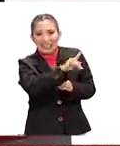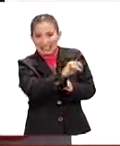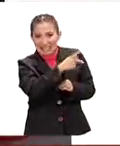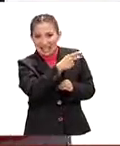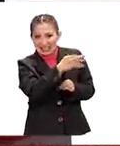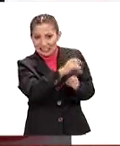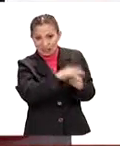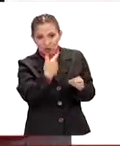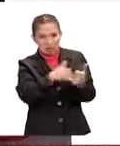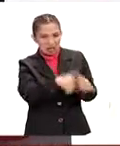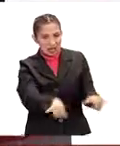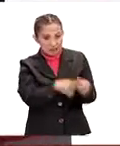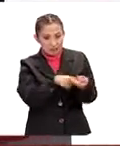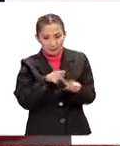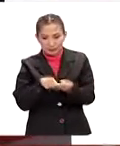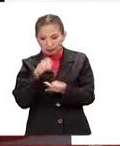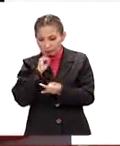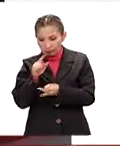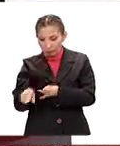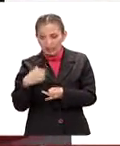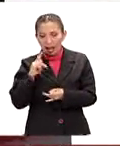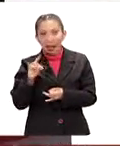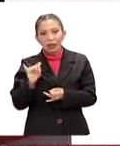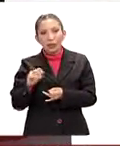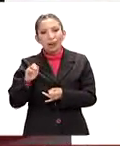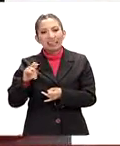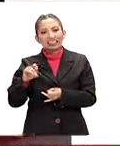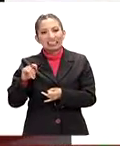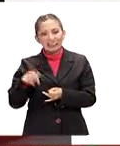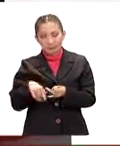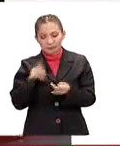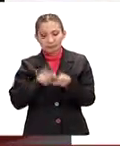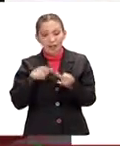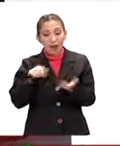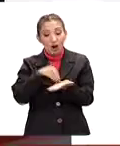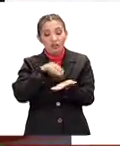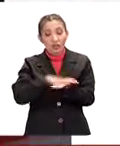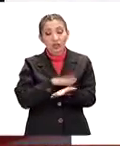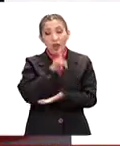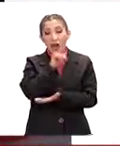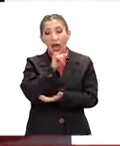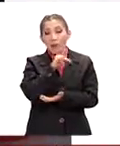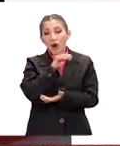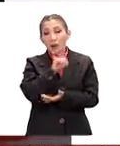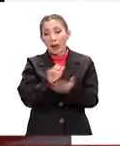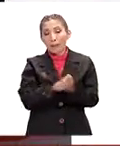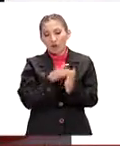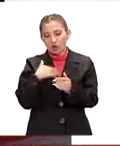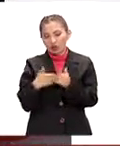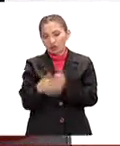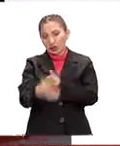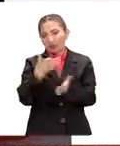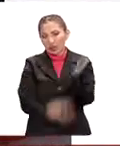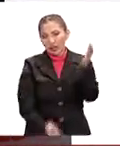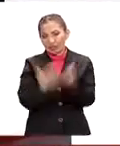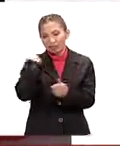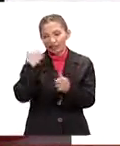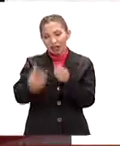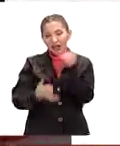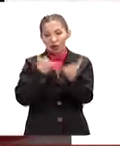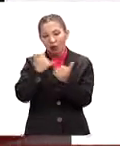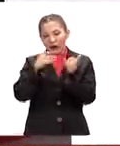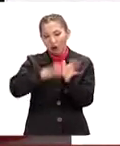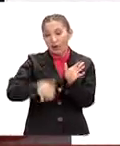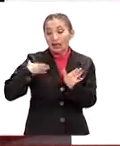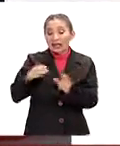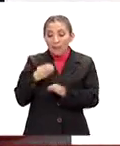ya sabemos que es su yerno. Además también va Alejandro Martín López. El contrato de Ricardo Antonio Lavolpe es por lo que resta de este torneo, más el